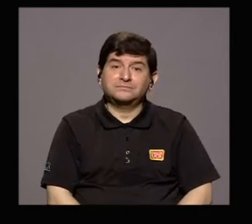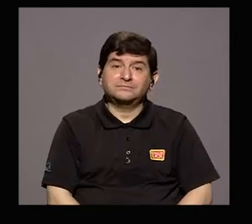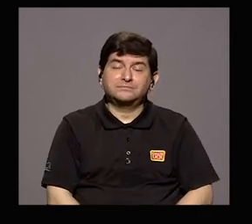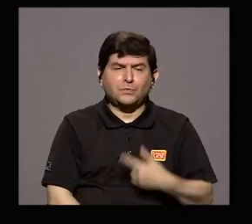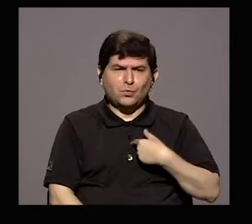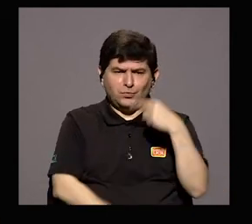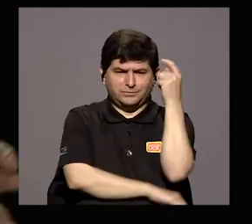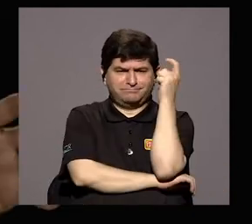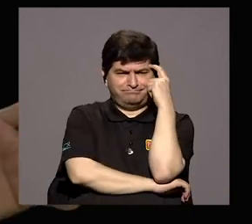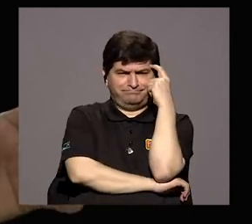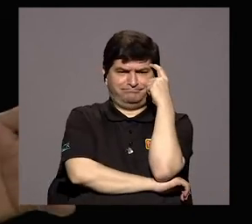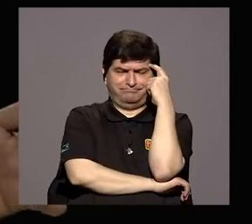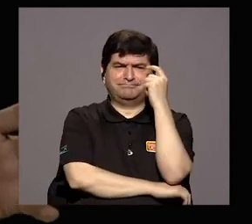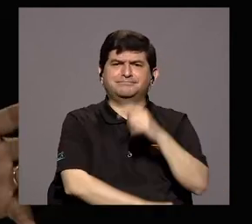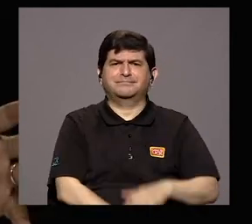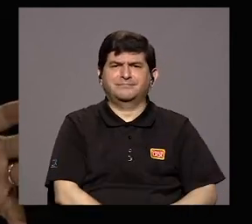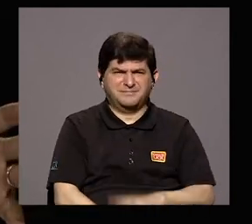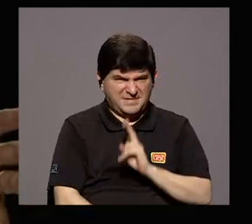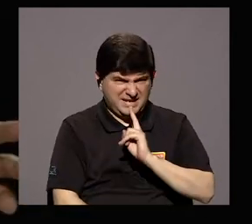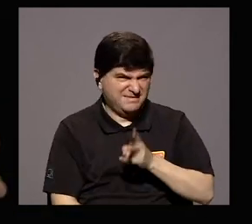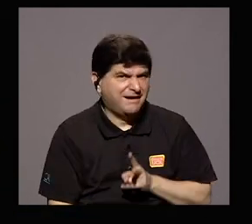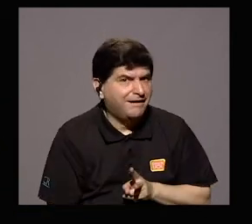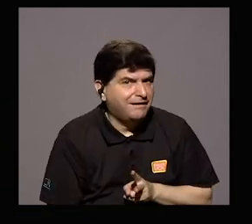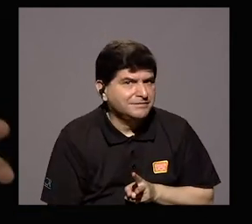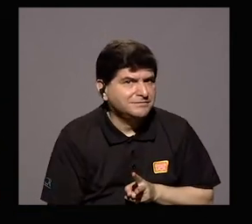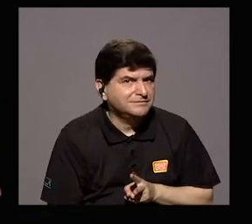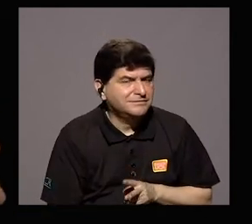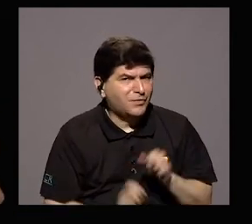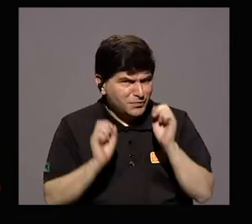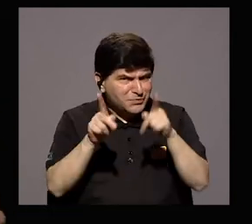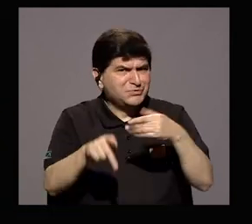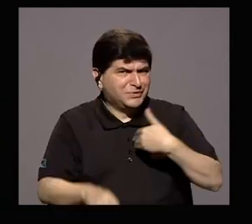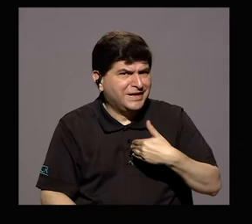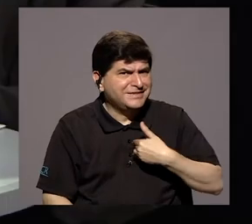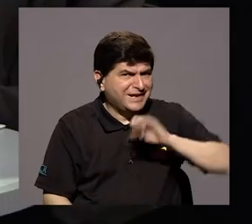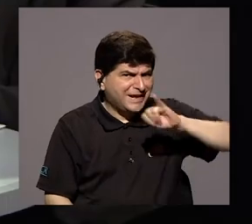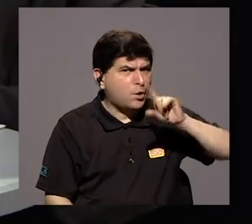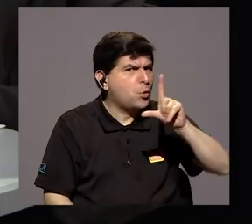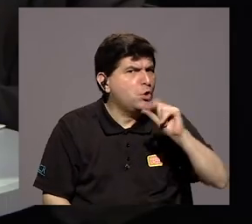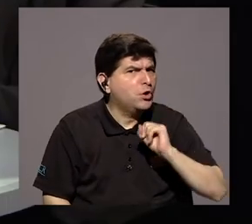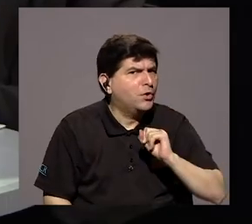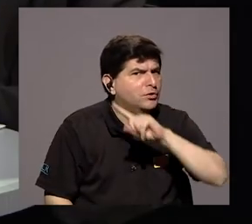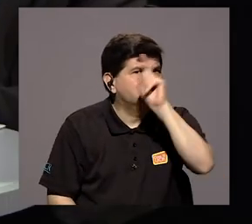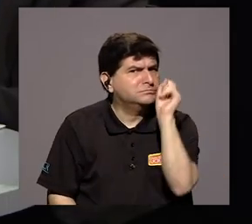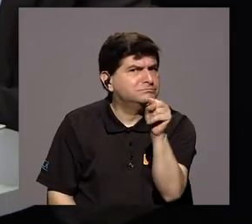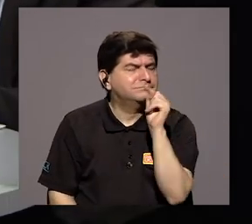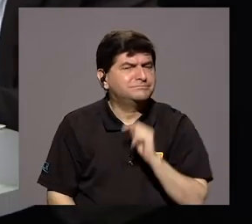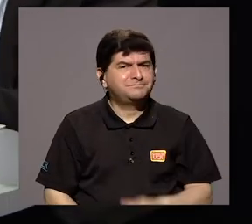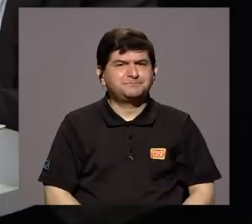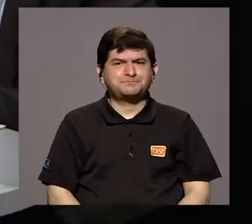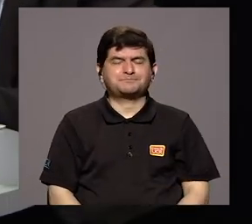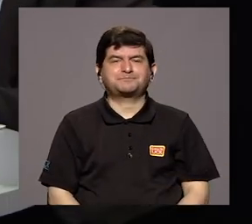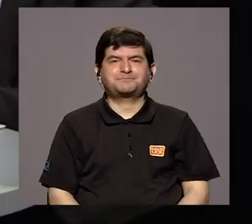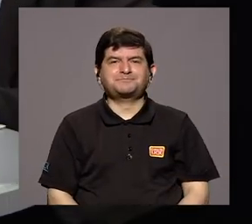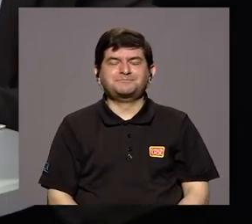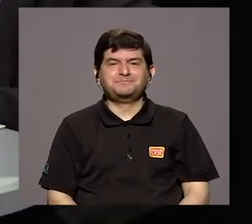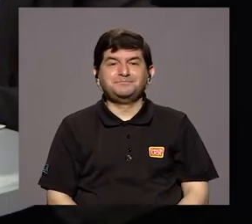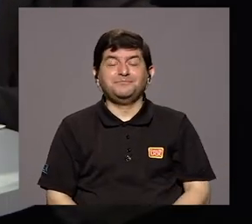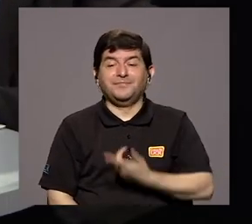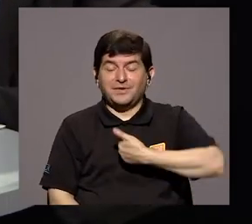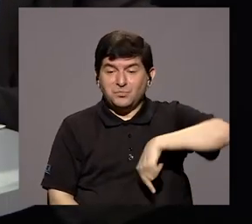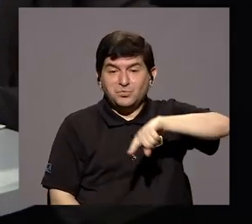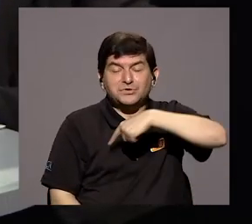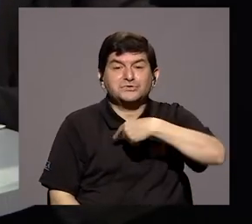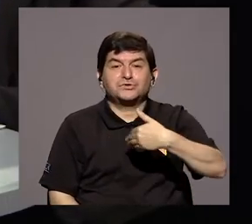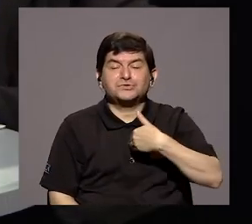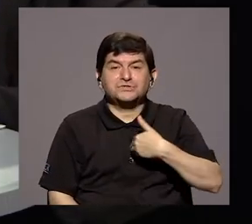uno dice, ¿será cierto? ¿va a ser factible, julio? ¿se lo pregunto? Sí, digamos, nosotros todavía